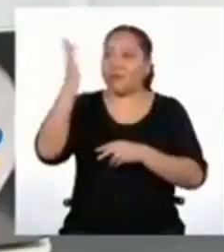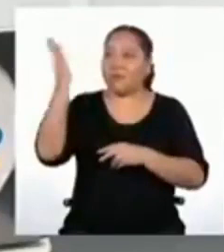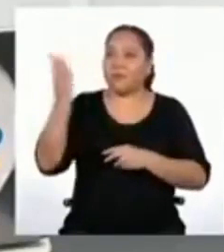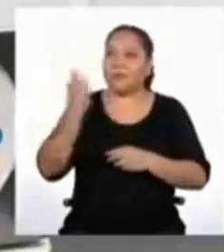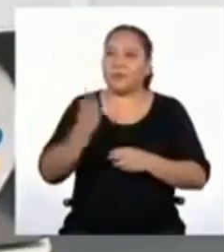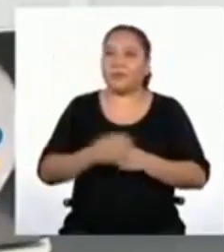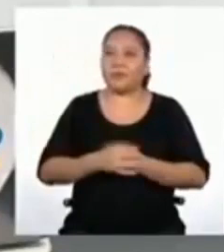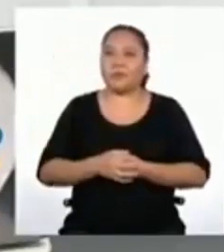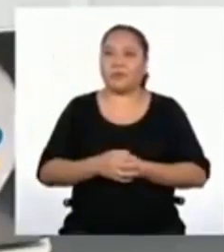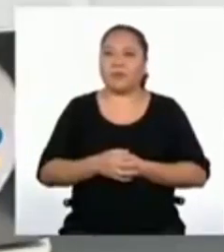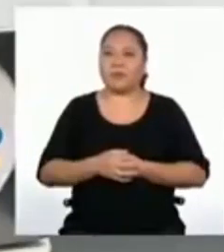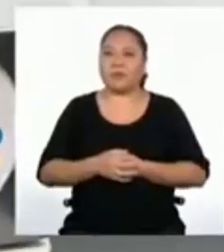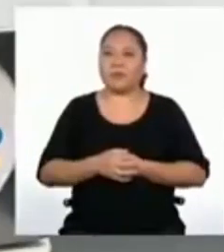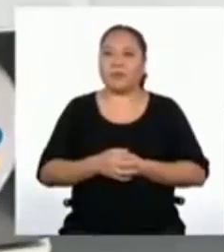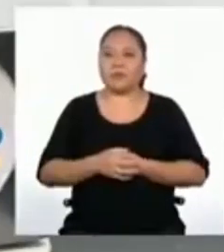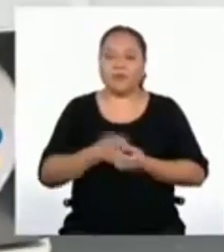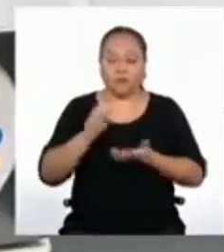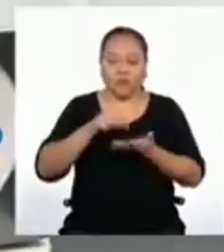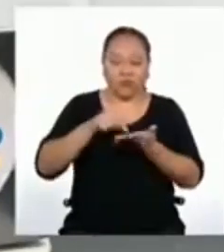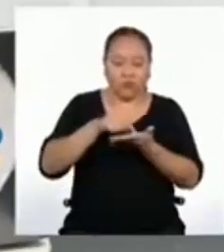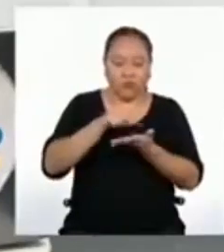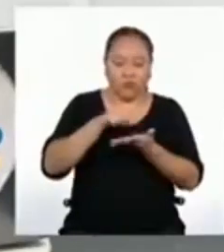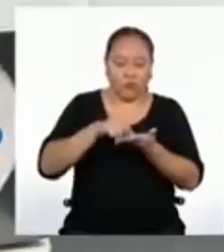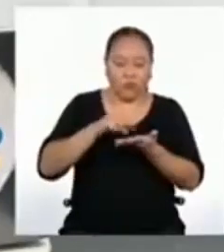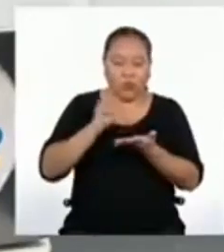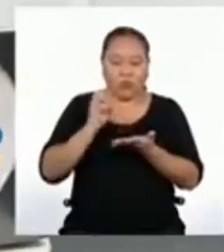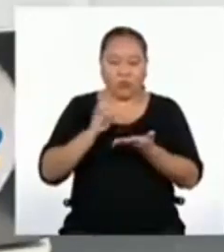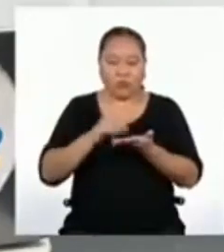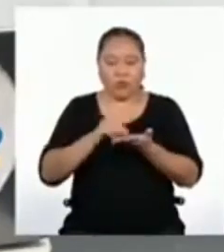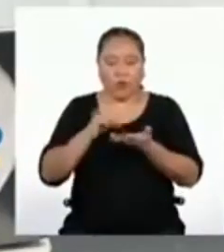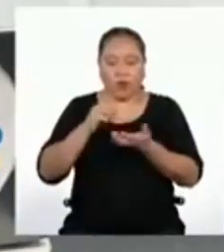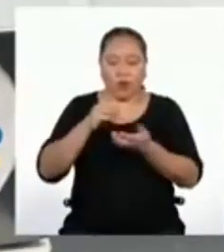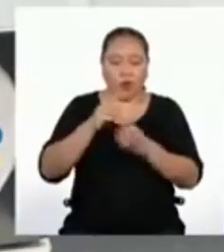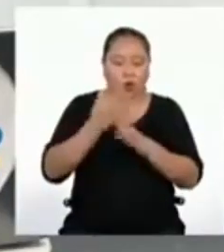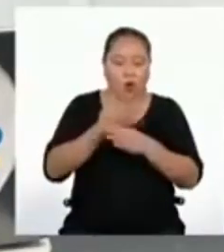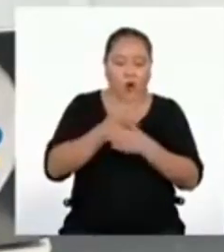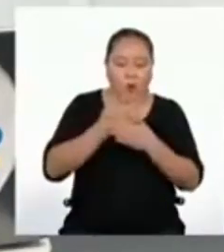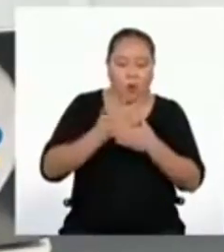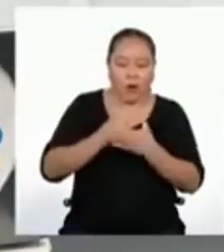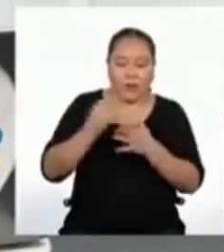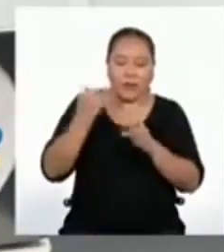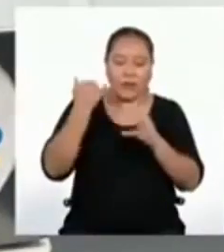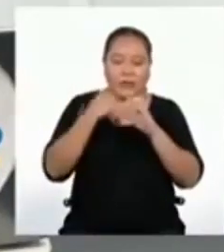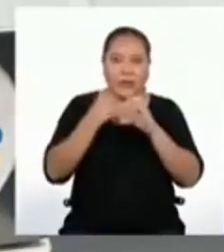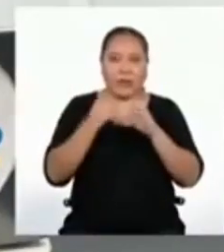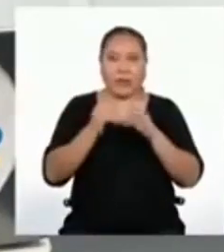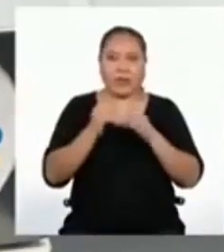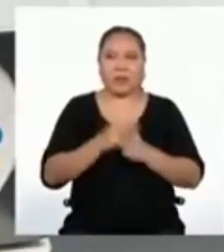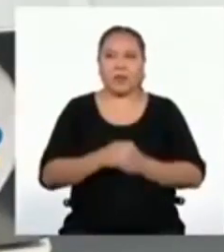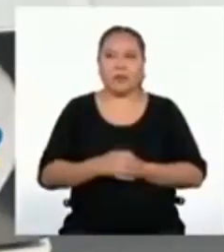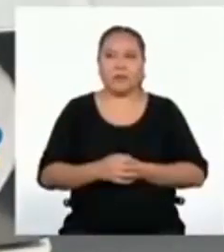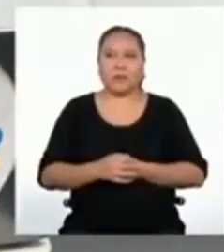ver... Opción 1... Compartir internet.